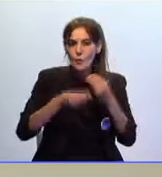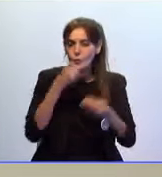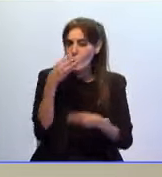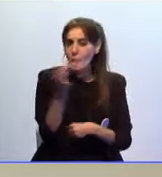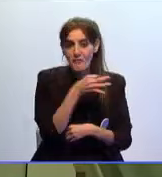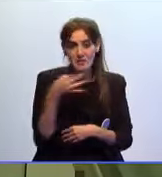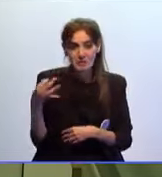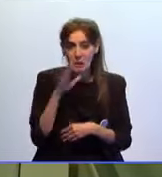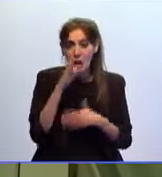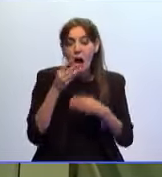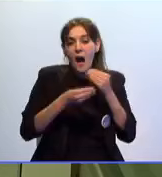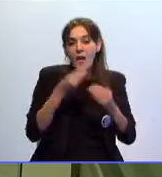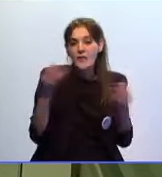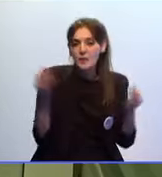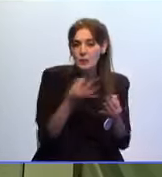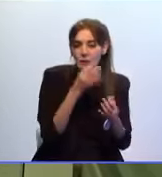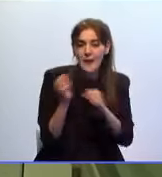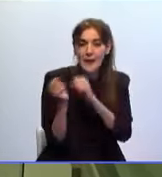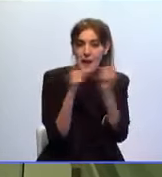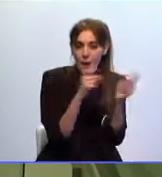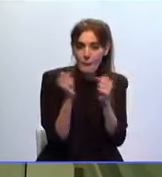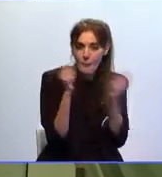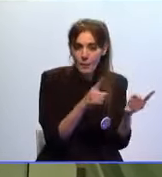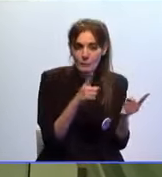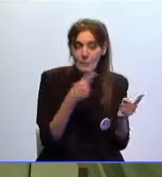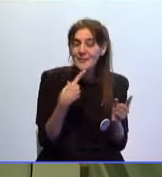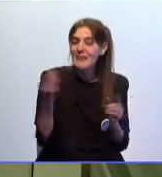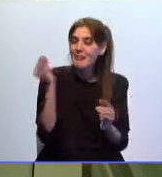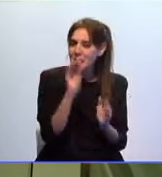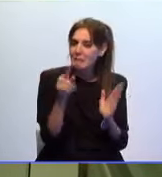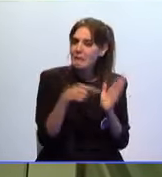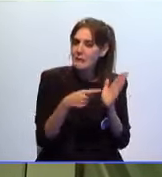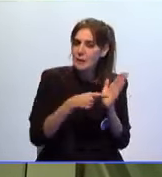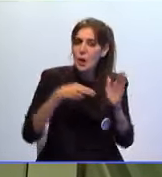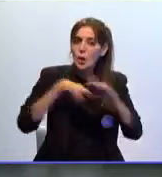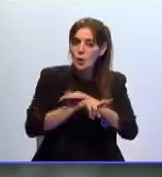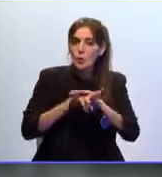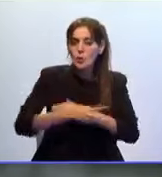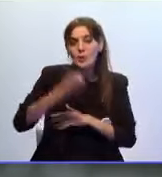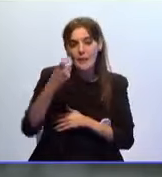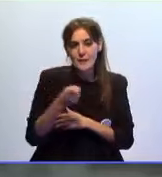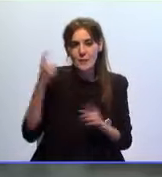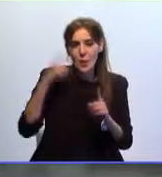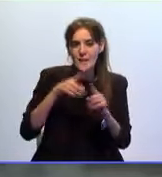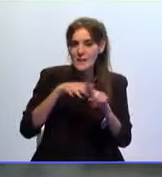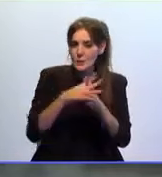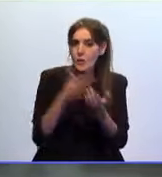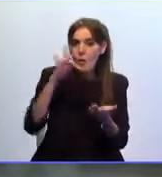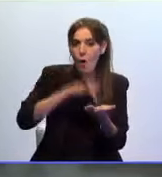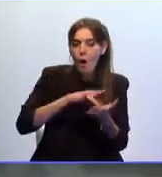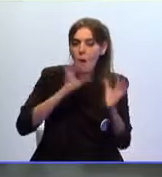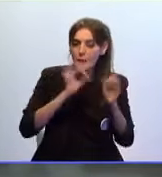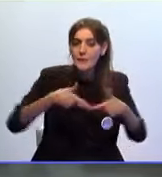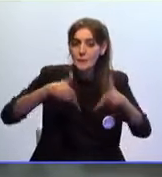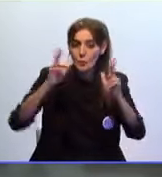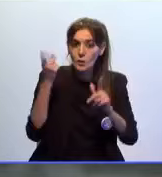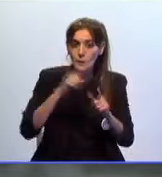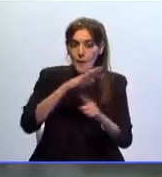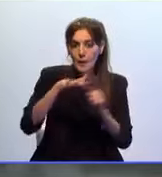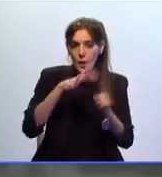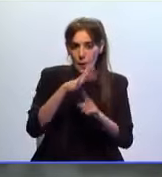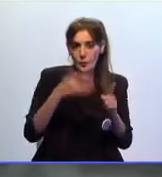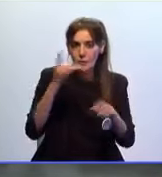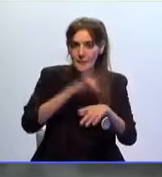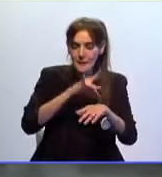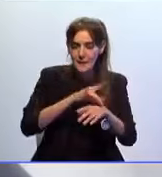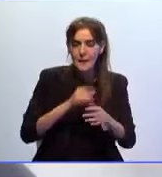normalidad realizándose la evacuación según añade con los medios adecuados en el momento en que estaba disponible el helicóptero